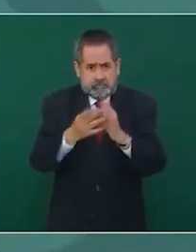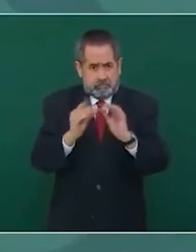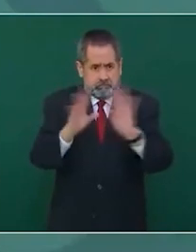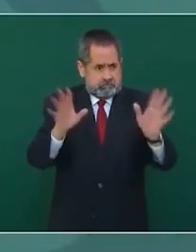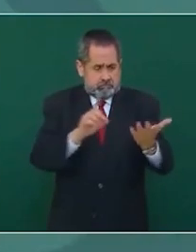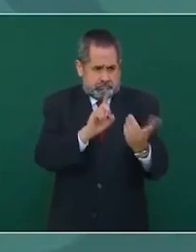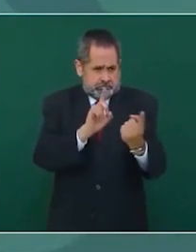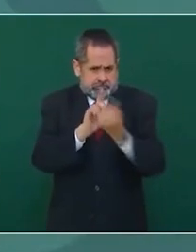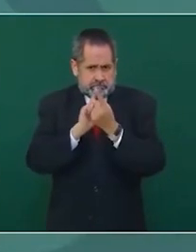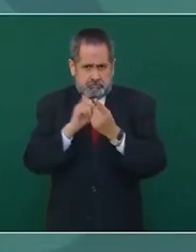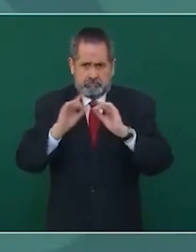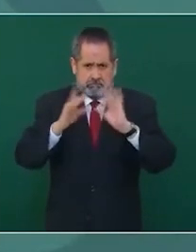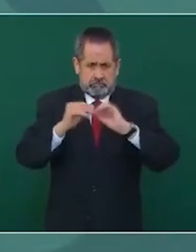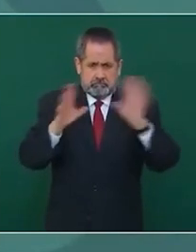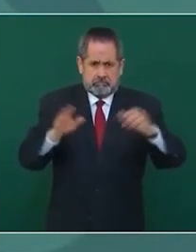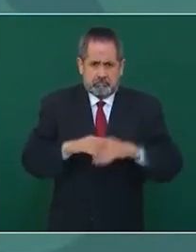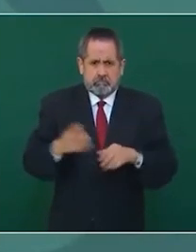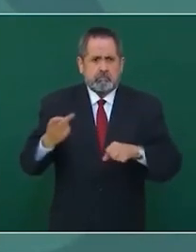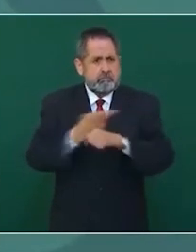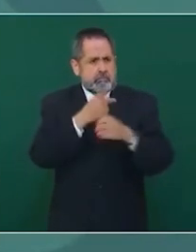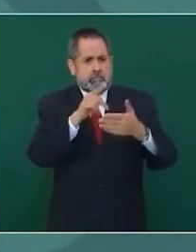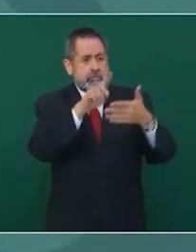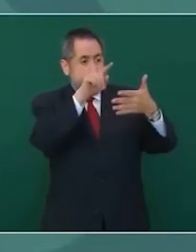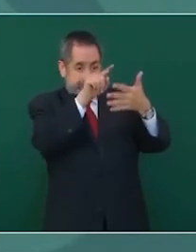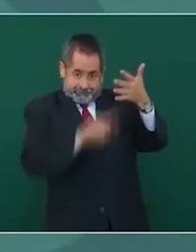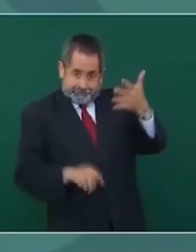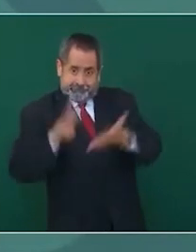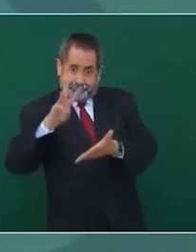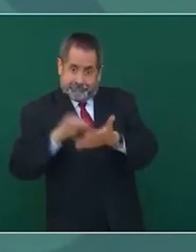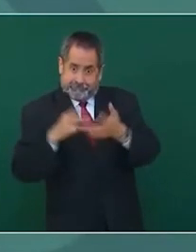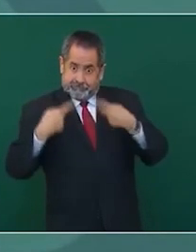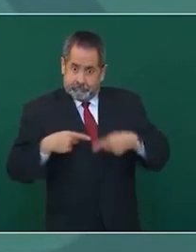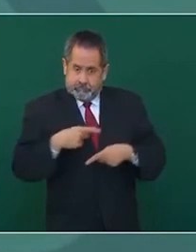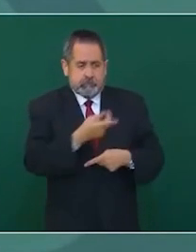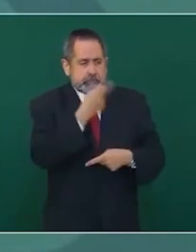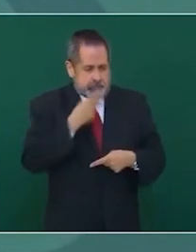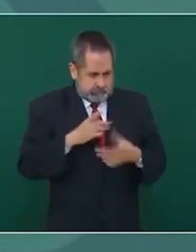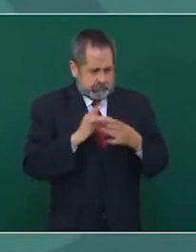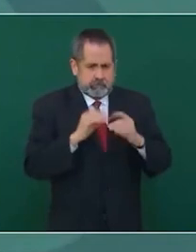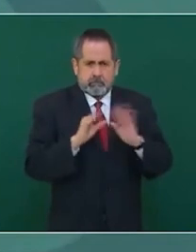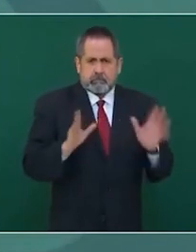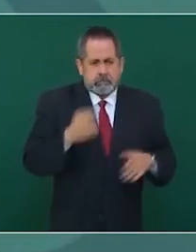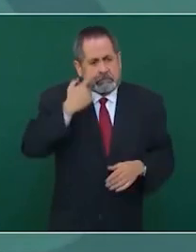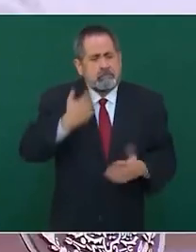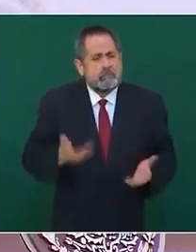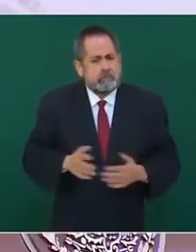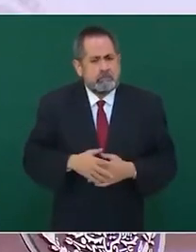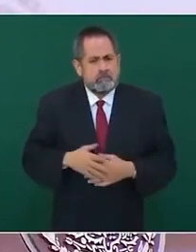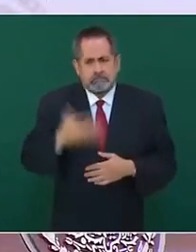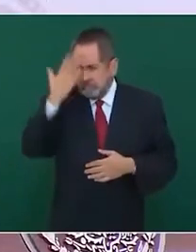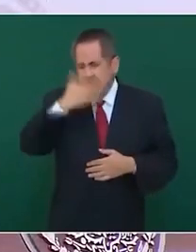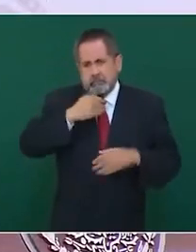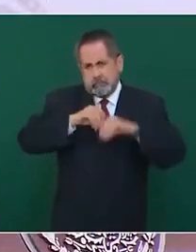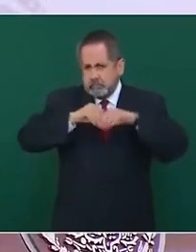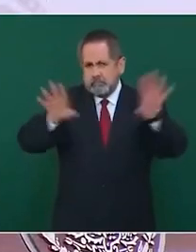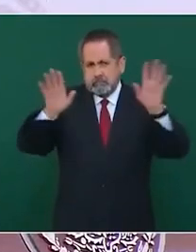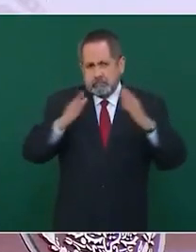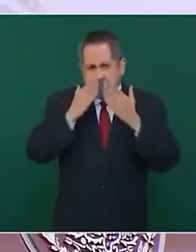los tres mil y que además se sepa